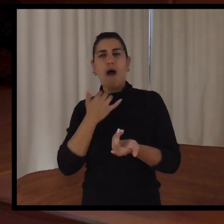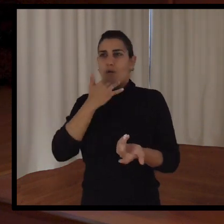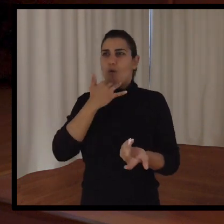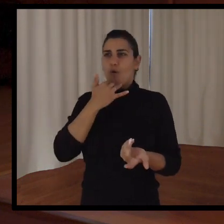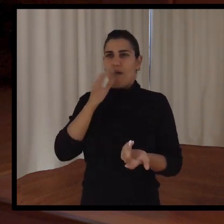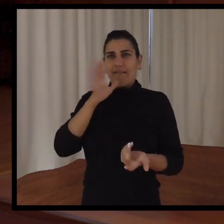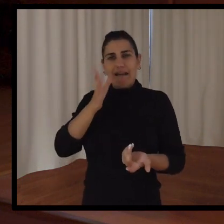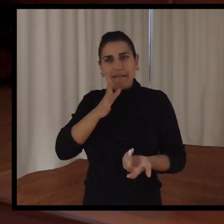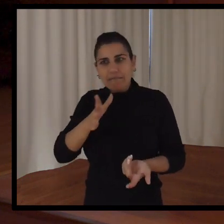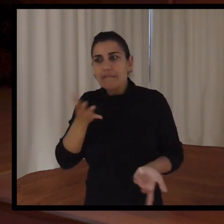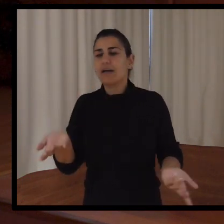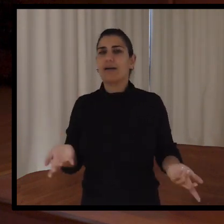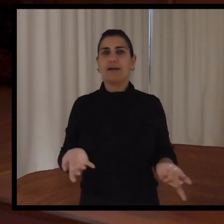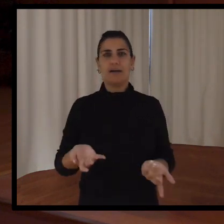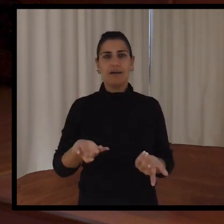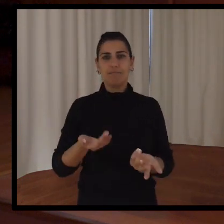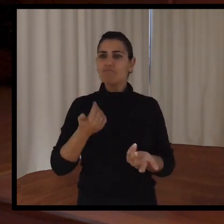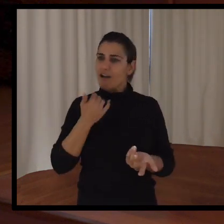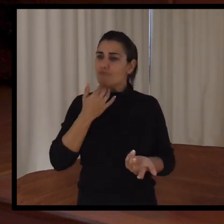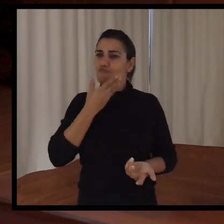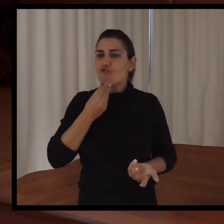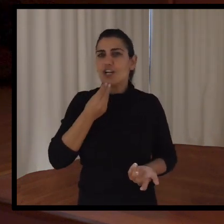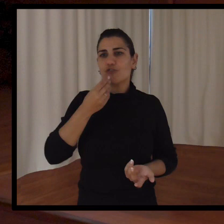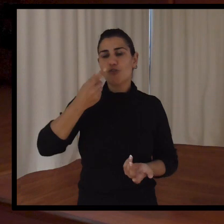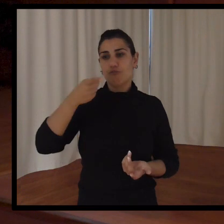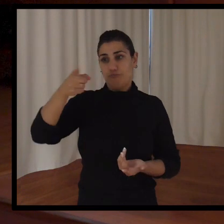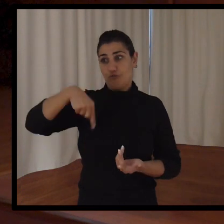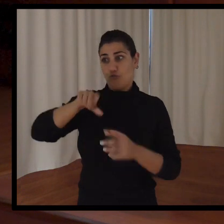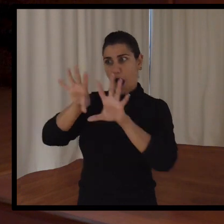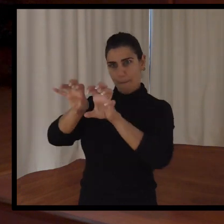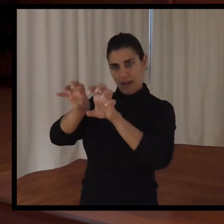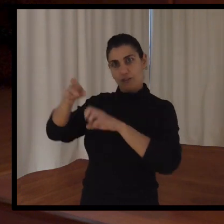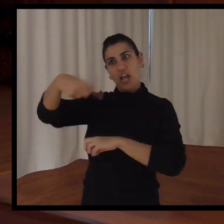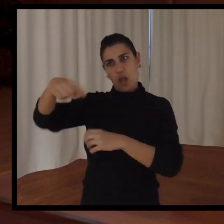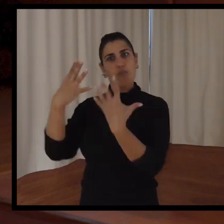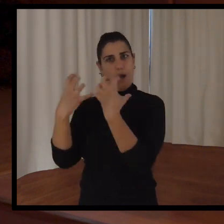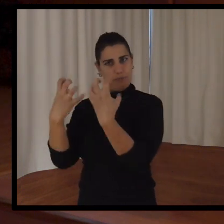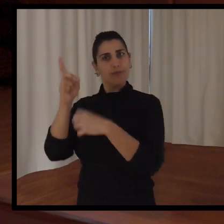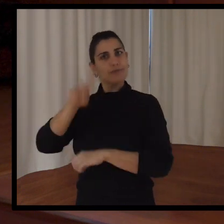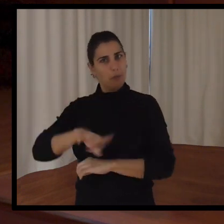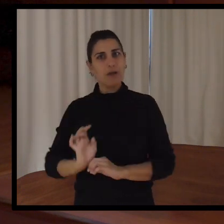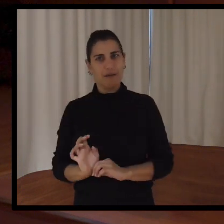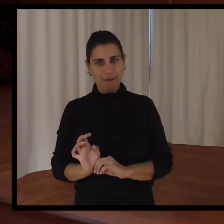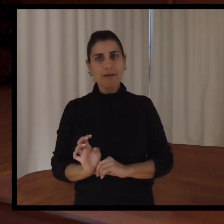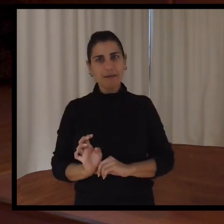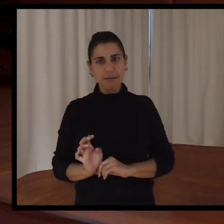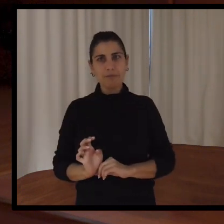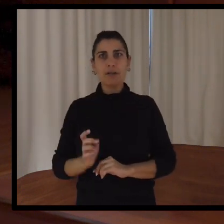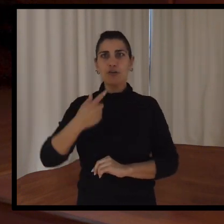increíble. Es algo bonito porque nosotros aprendemos de ellos, ellos aprenden de nosotros, y vamos